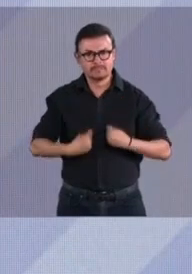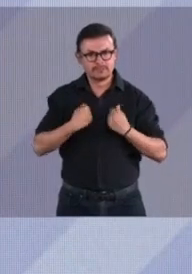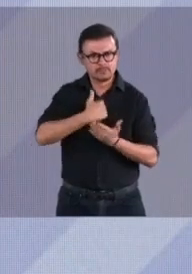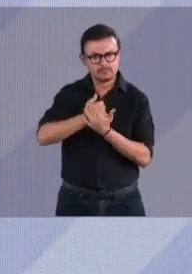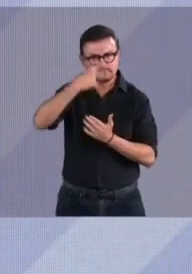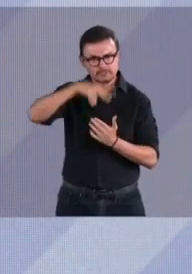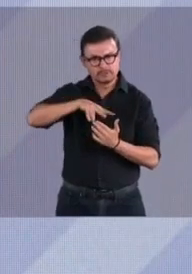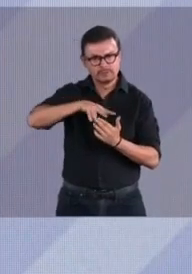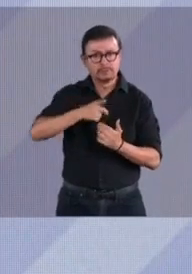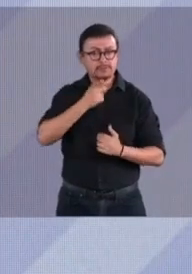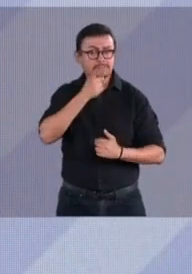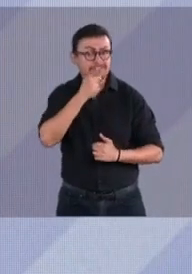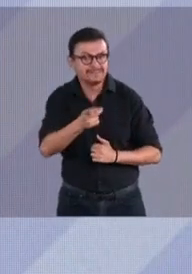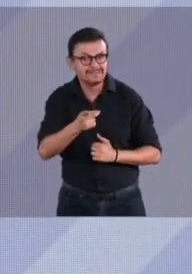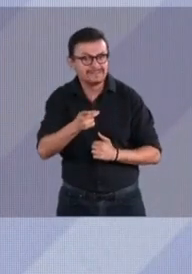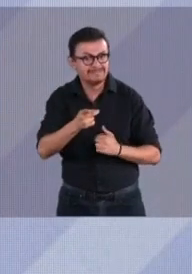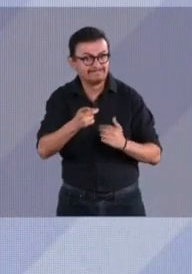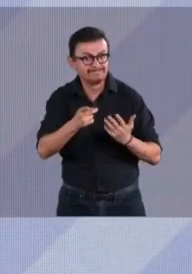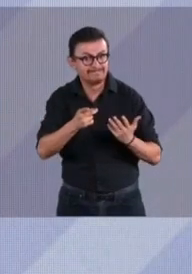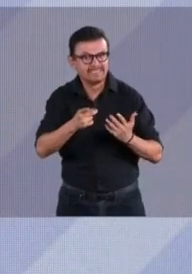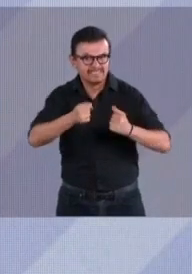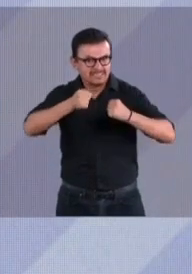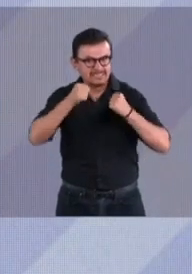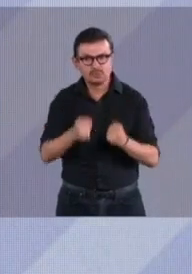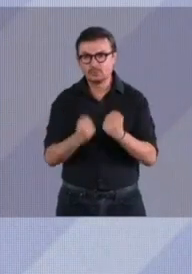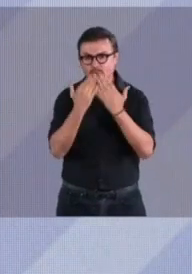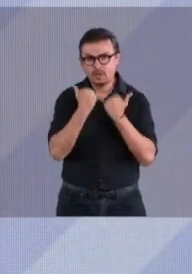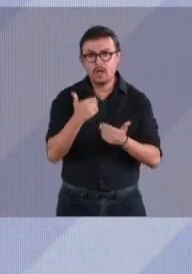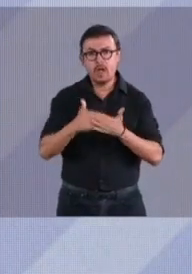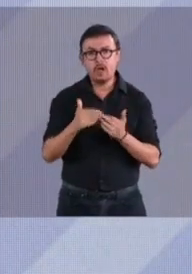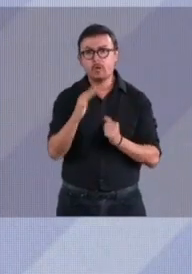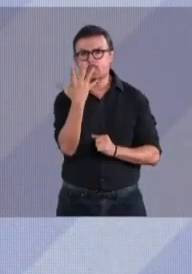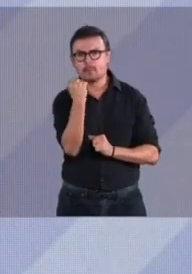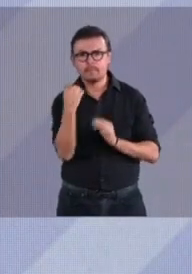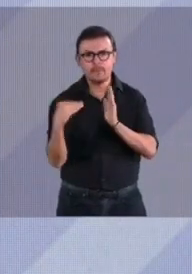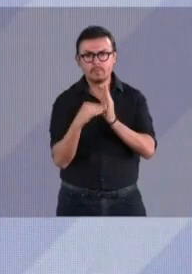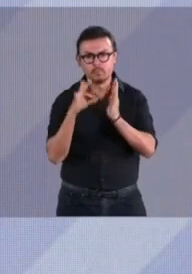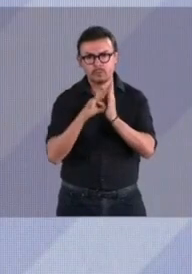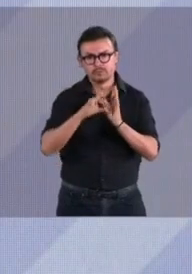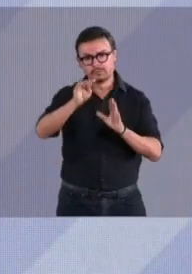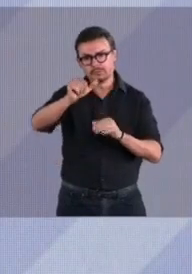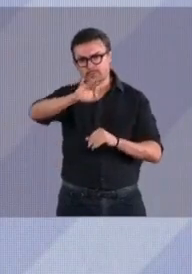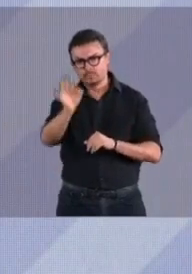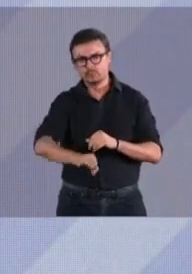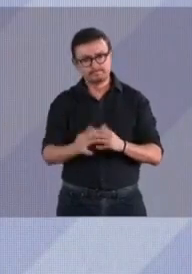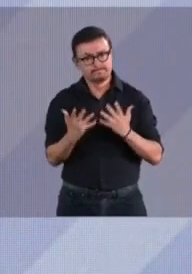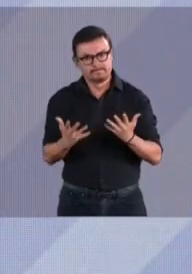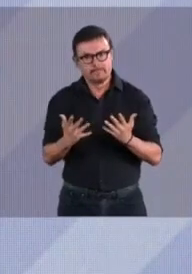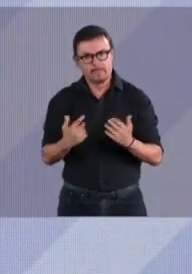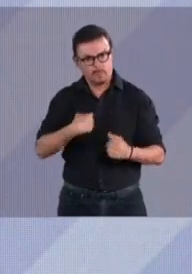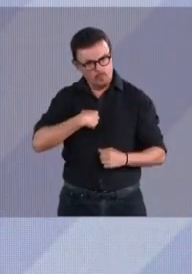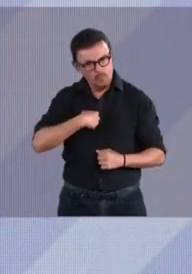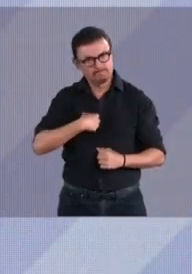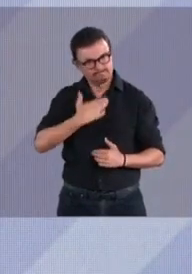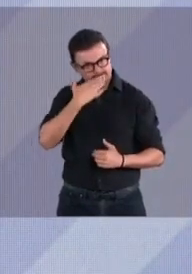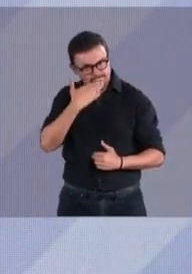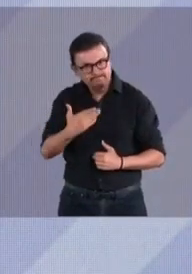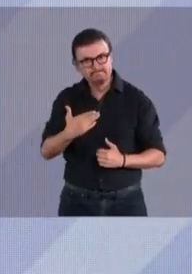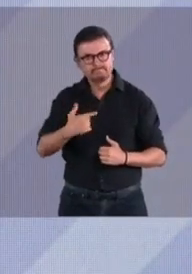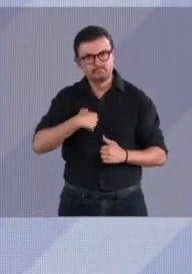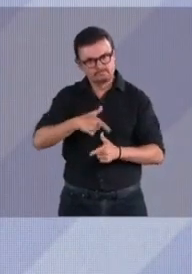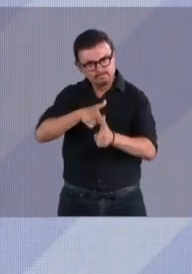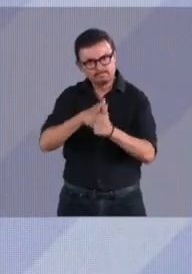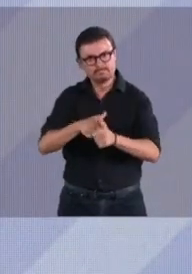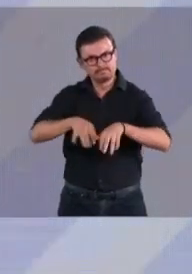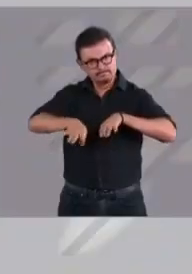consideraban que era insegura. Hoy, 59.6%. Resultados. Vamos a seguir trabajando. Y,